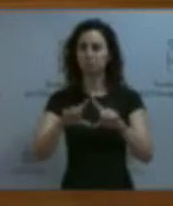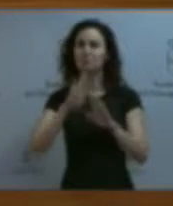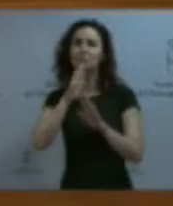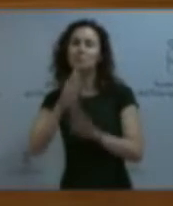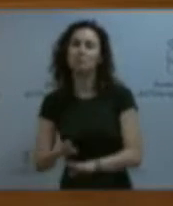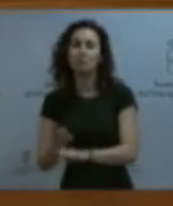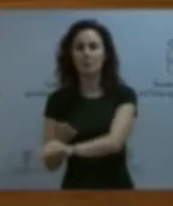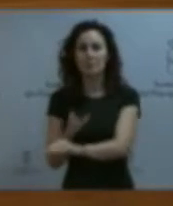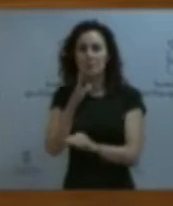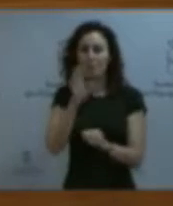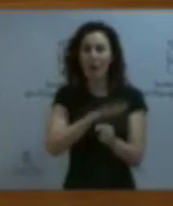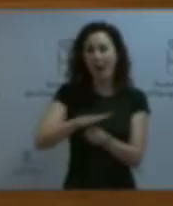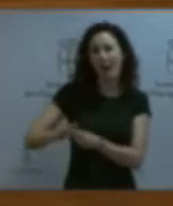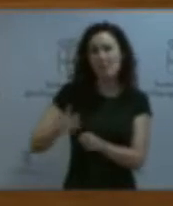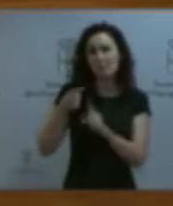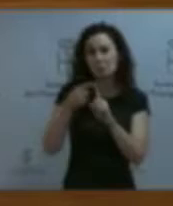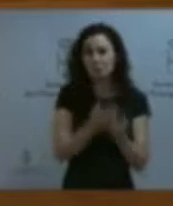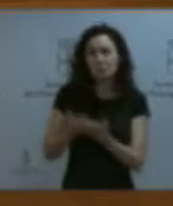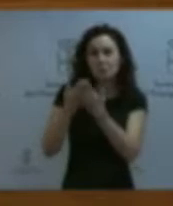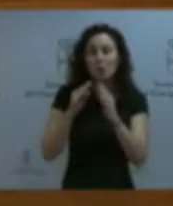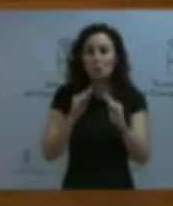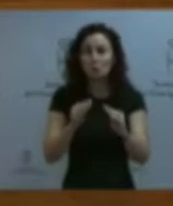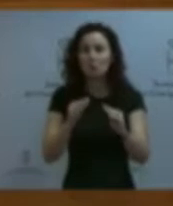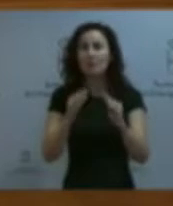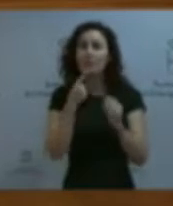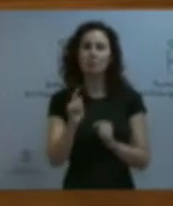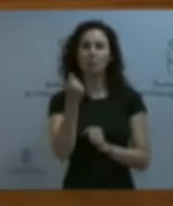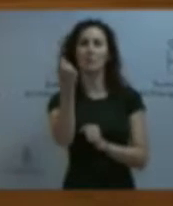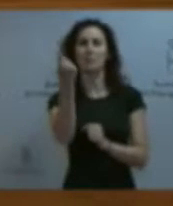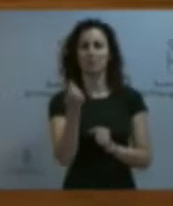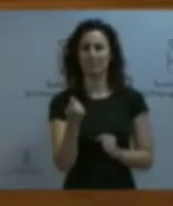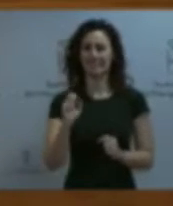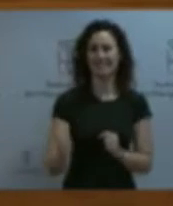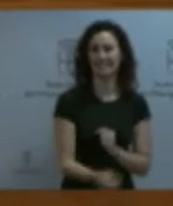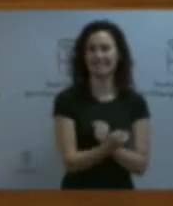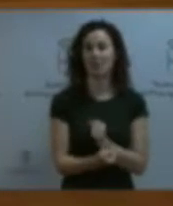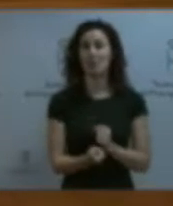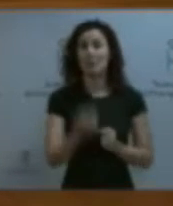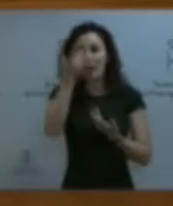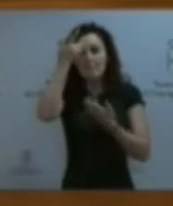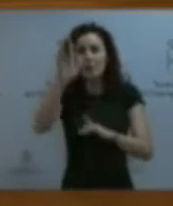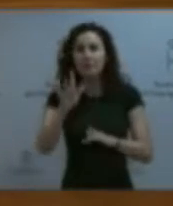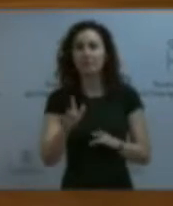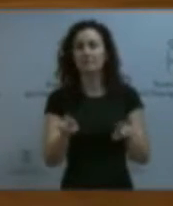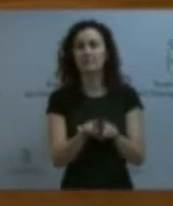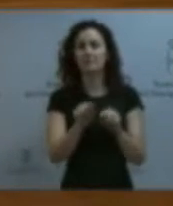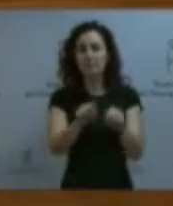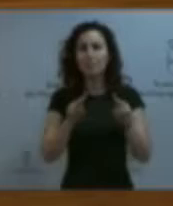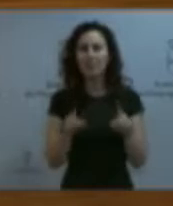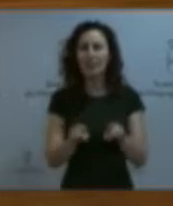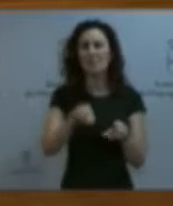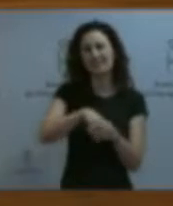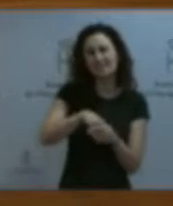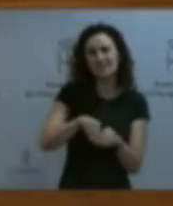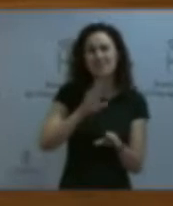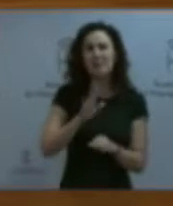de diversos ámbitos objeto de estudio. Esto supondría varios logros. El primero de ellos, aparcar por fin la visión androcéntrica de la